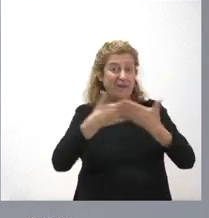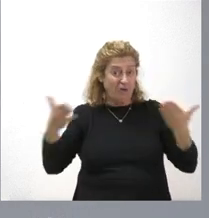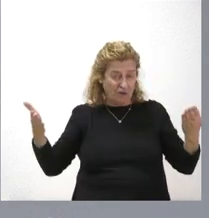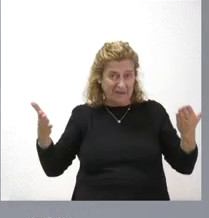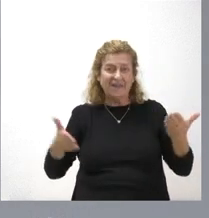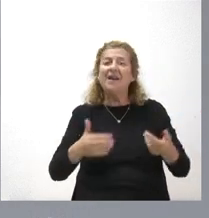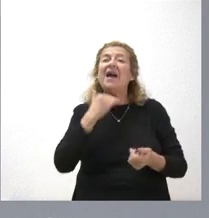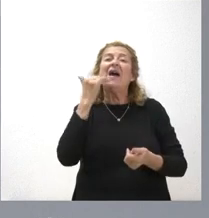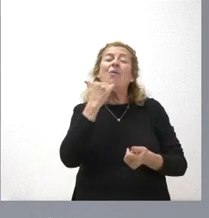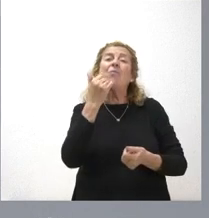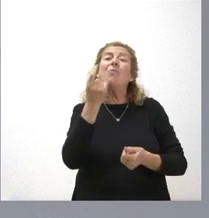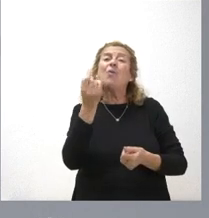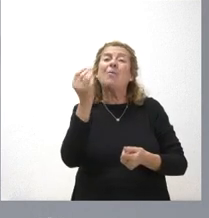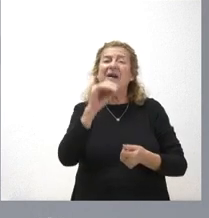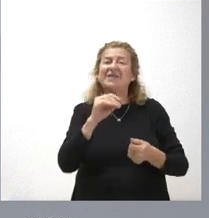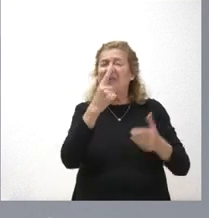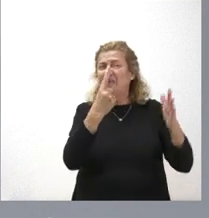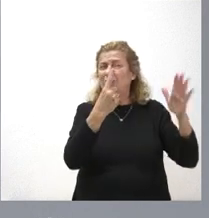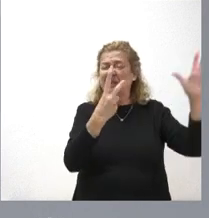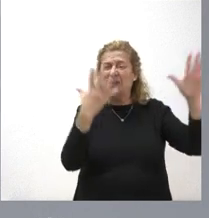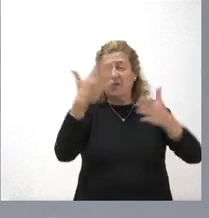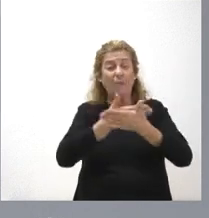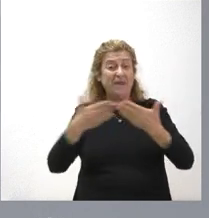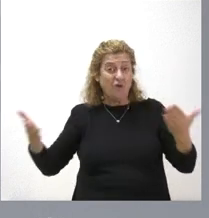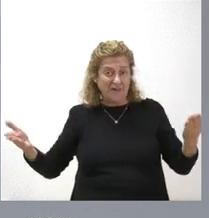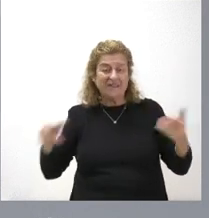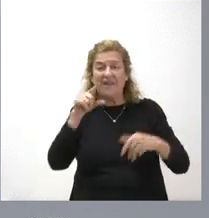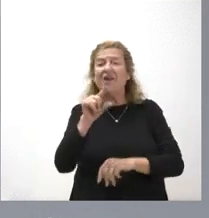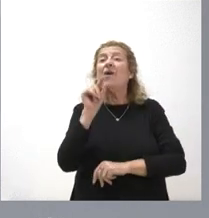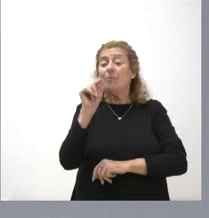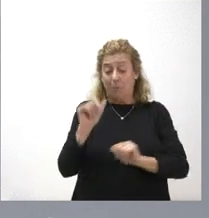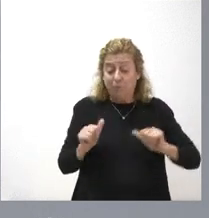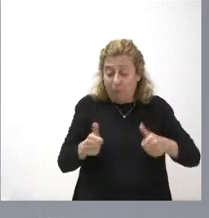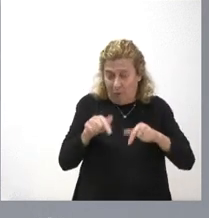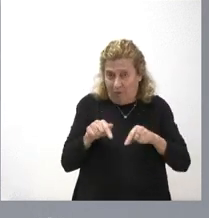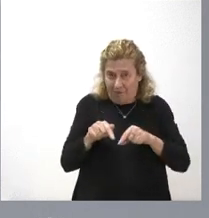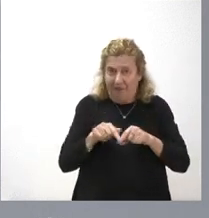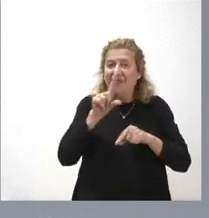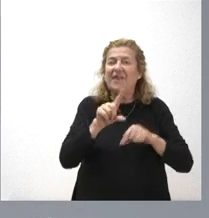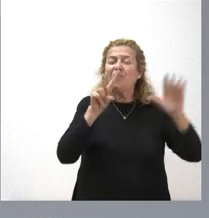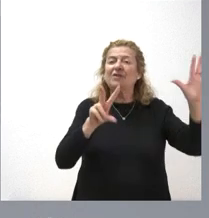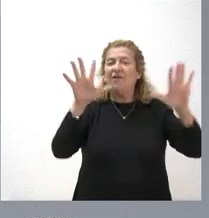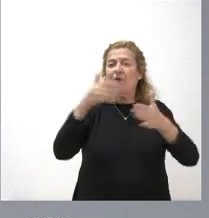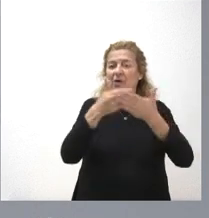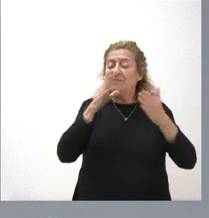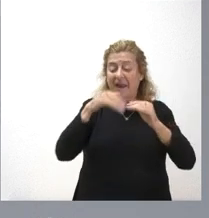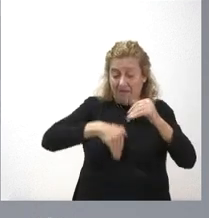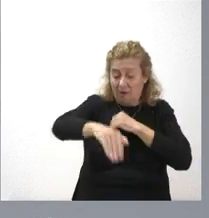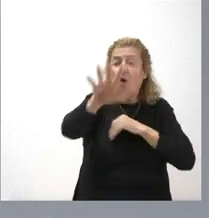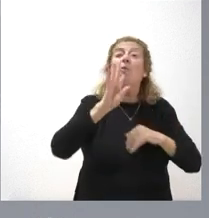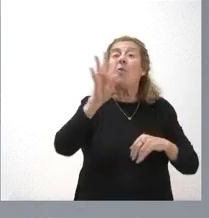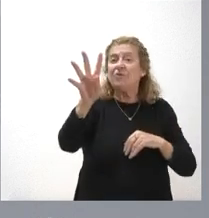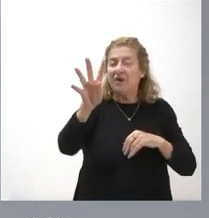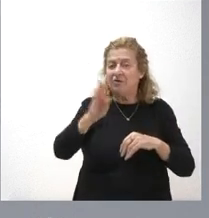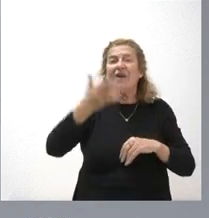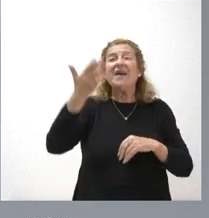más de 175 millones que sea ese punto de partida para los cuatro años siguientes es